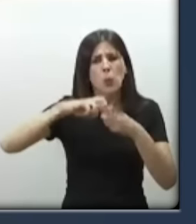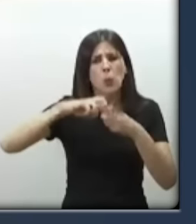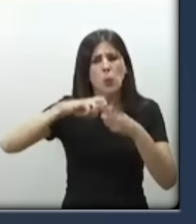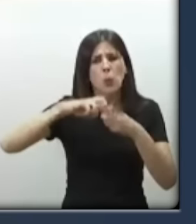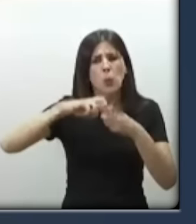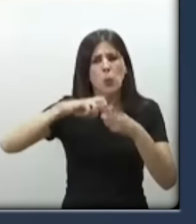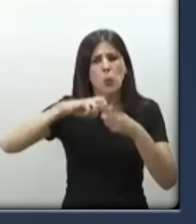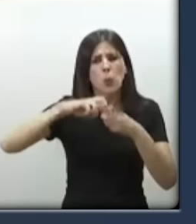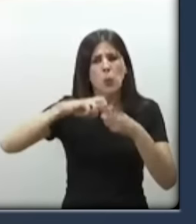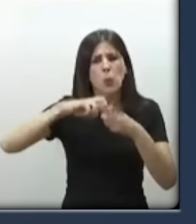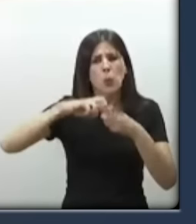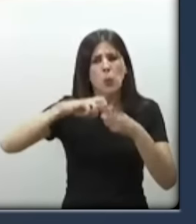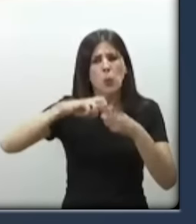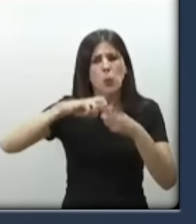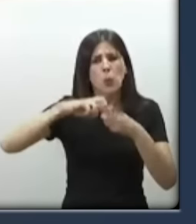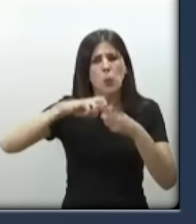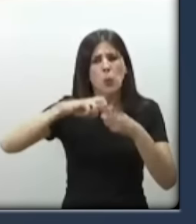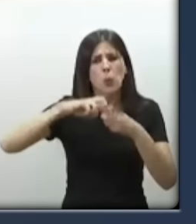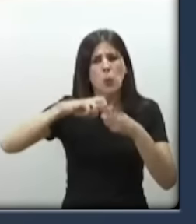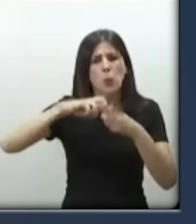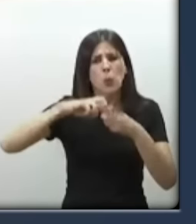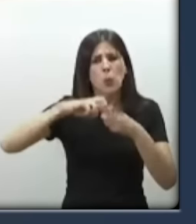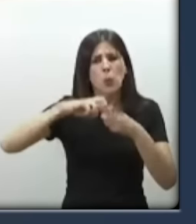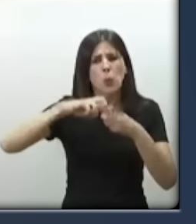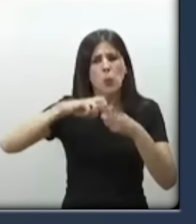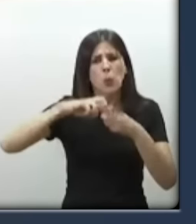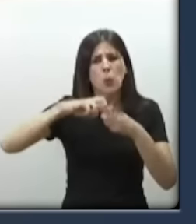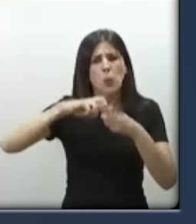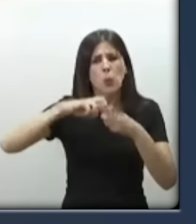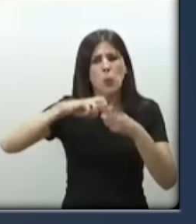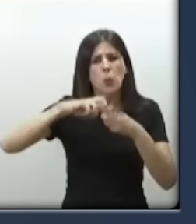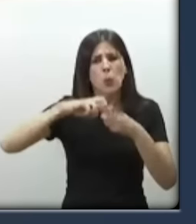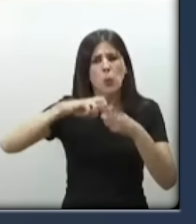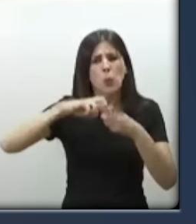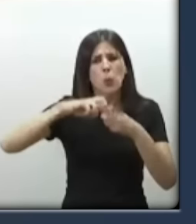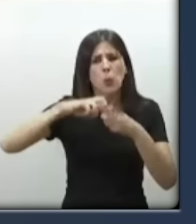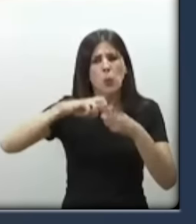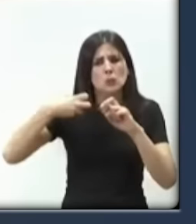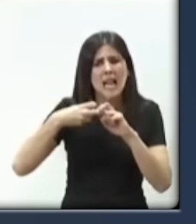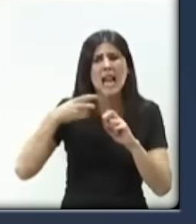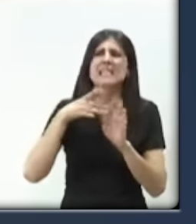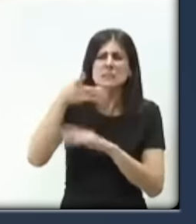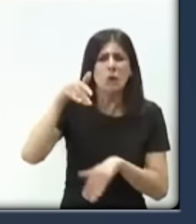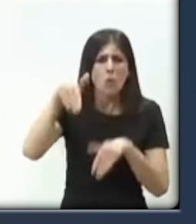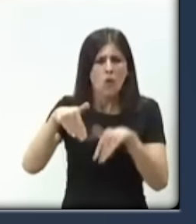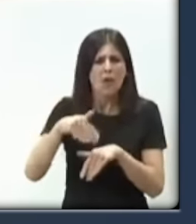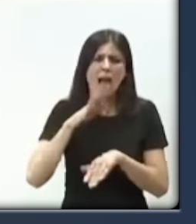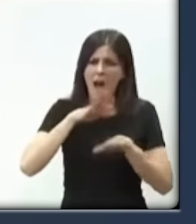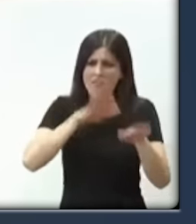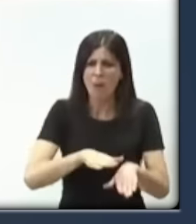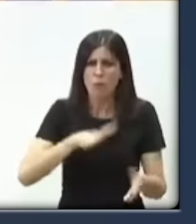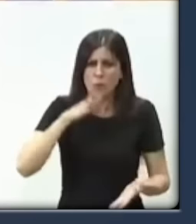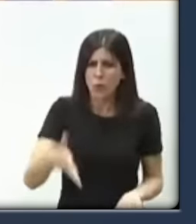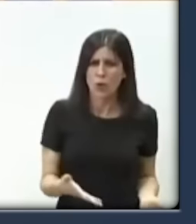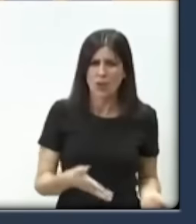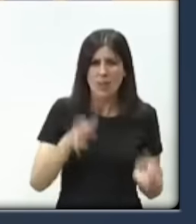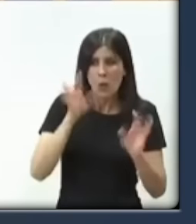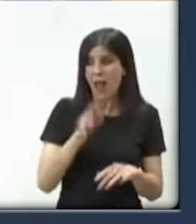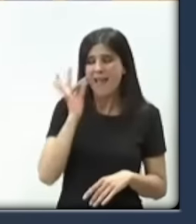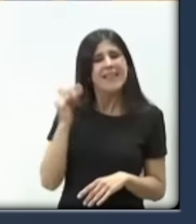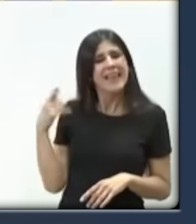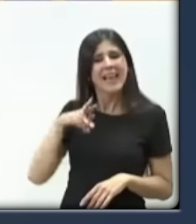Senado. Yo ya he perdido hasta la cuenta en el canal, las tenéis todas, buscad mis crónicas y Chiqui Montero. Como ocurre con la señora Rivera,